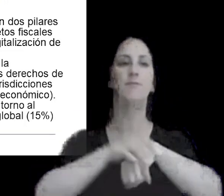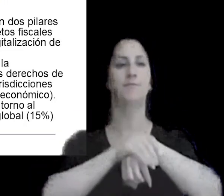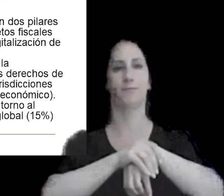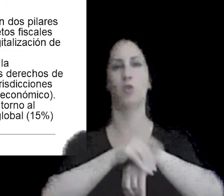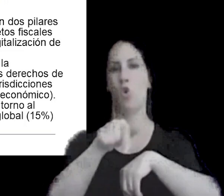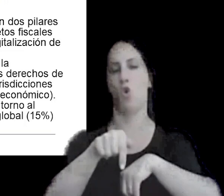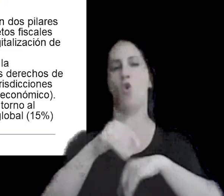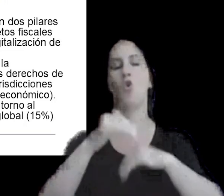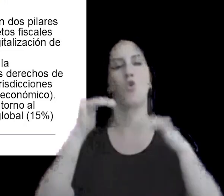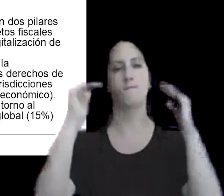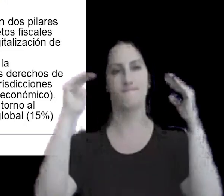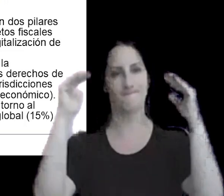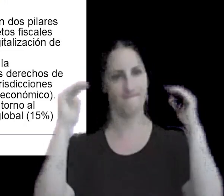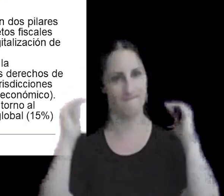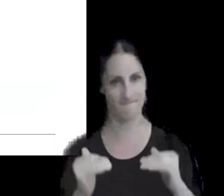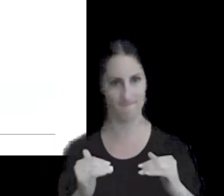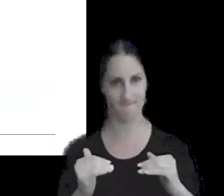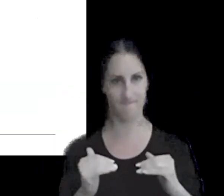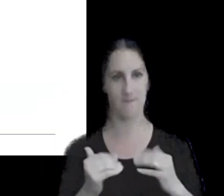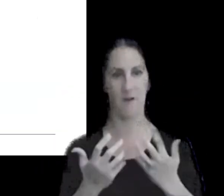baja o nula tributación